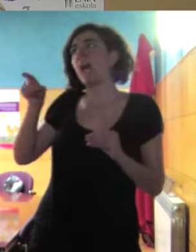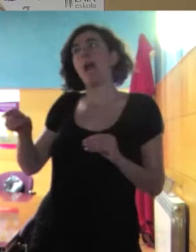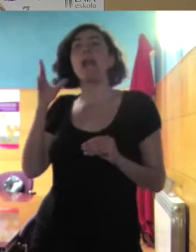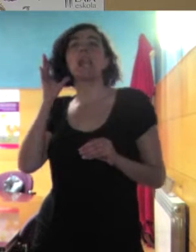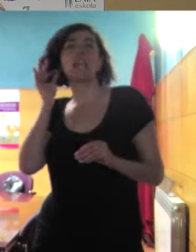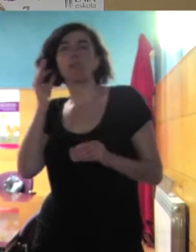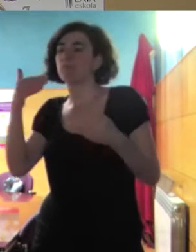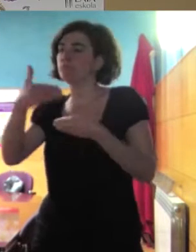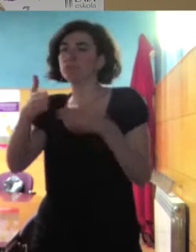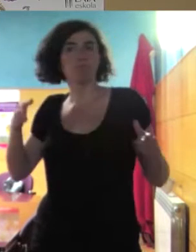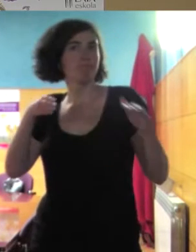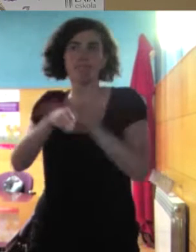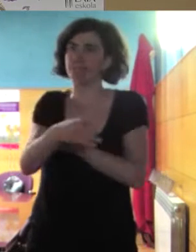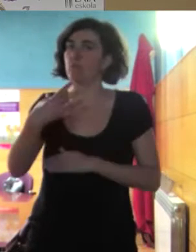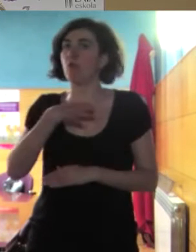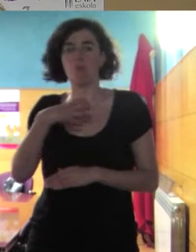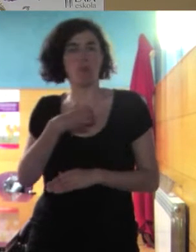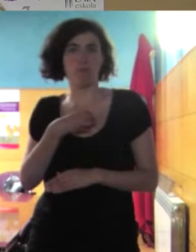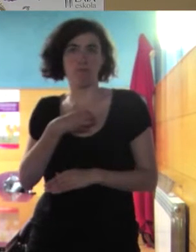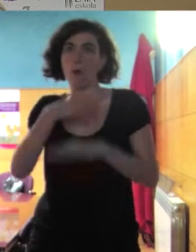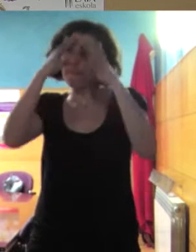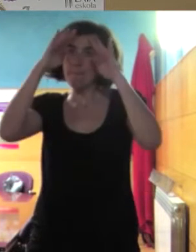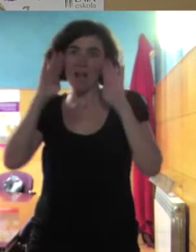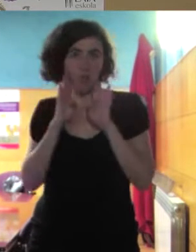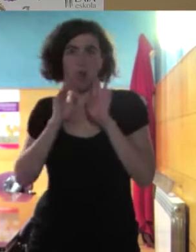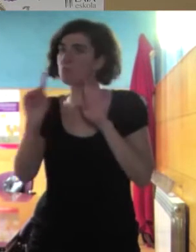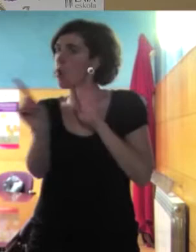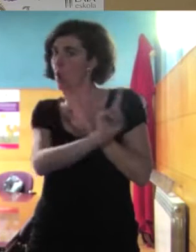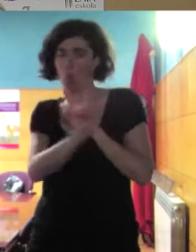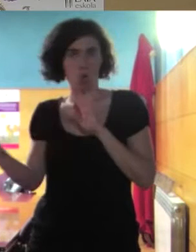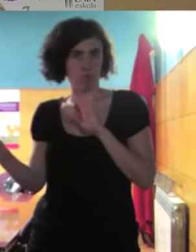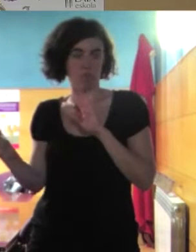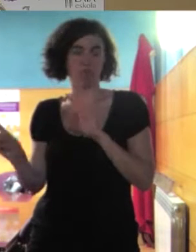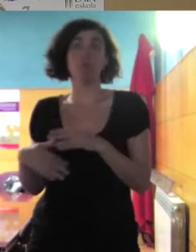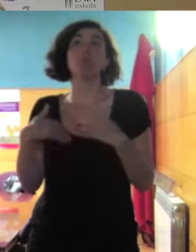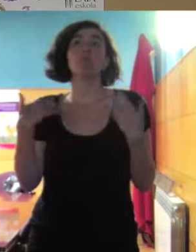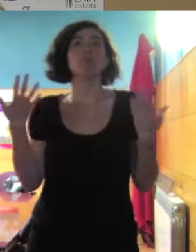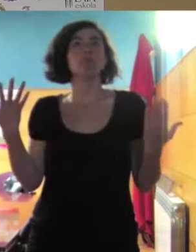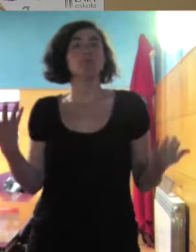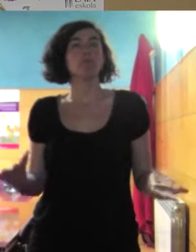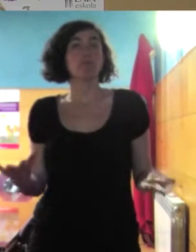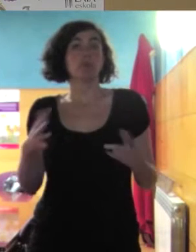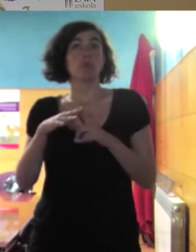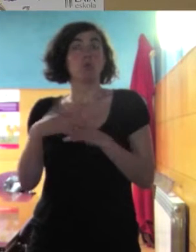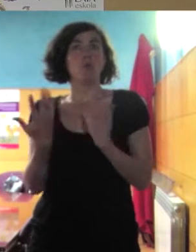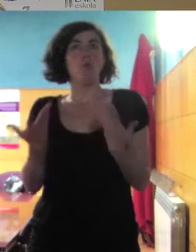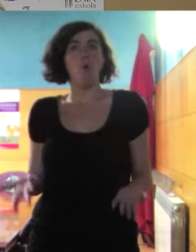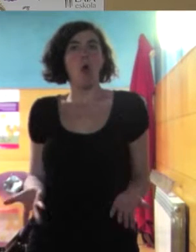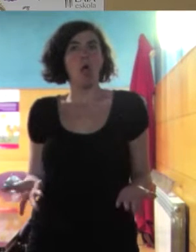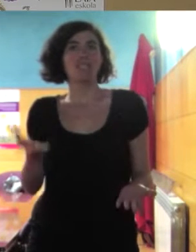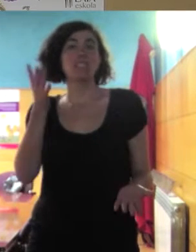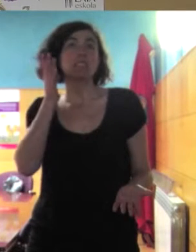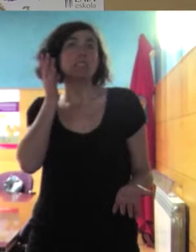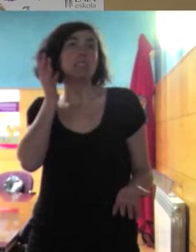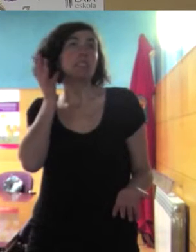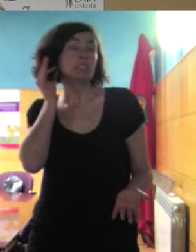en el aula con el pañuelo de manera que la solución que se encontró fue que la niña pasaría